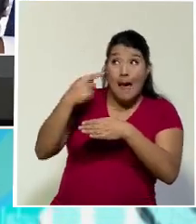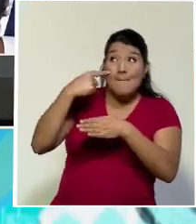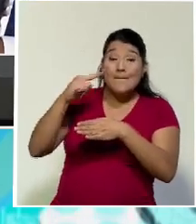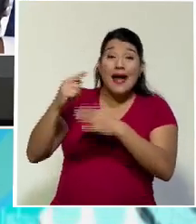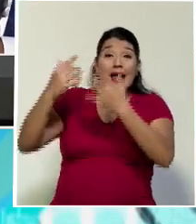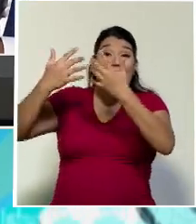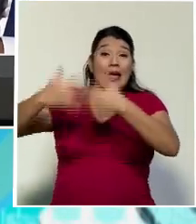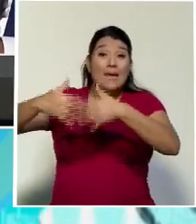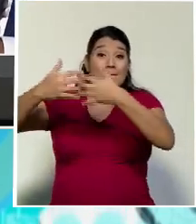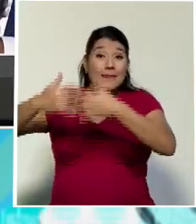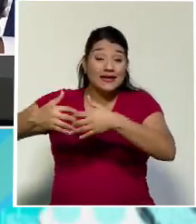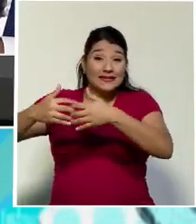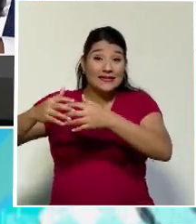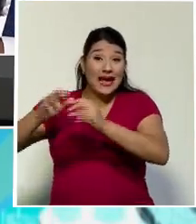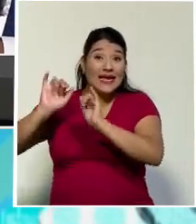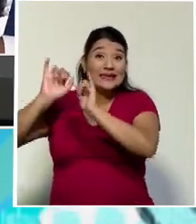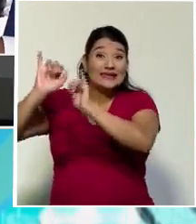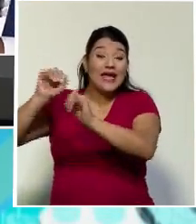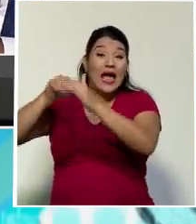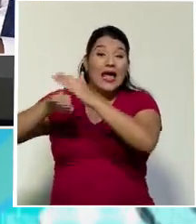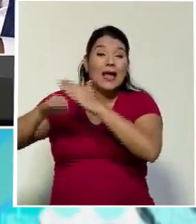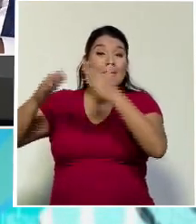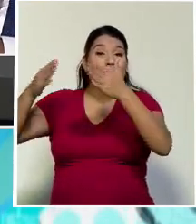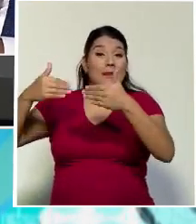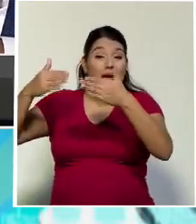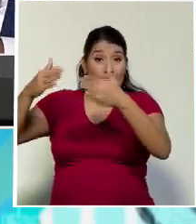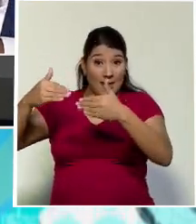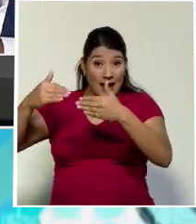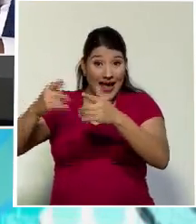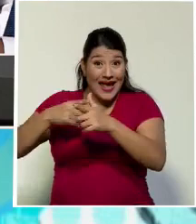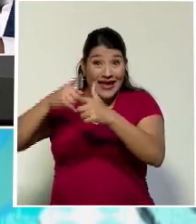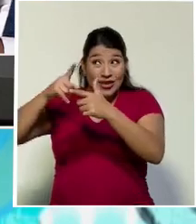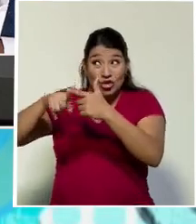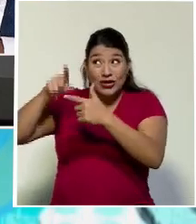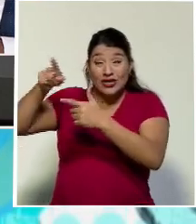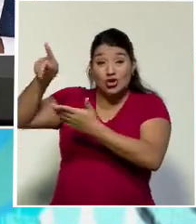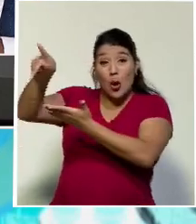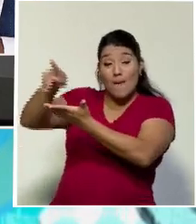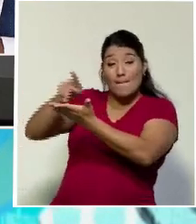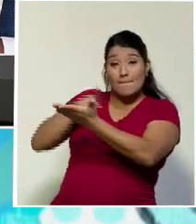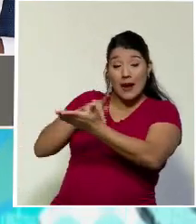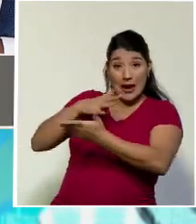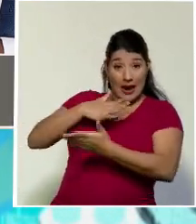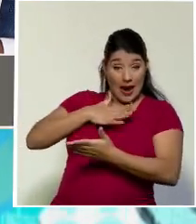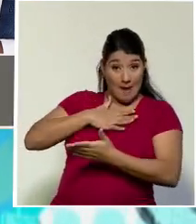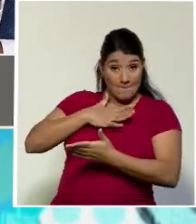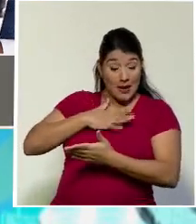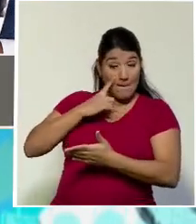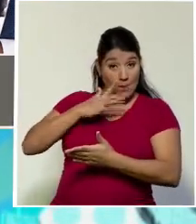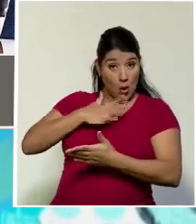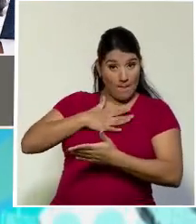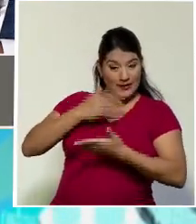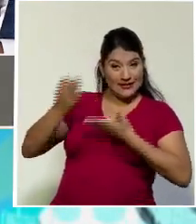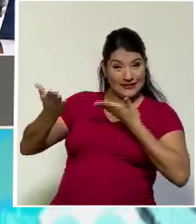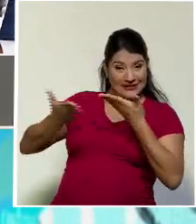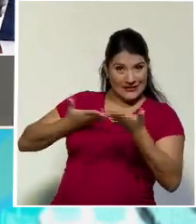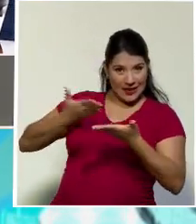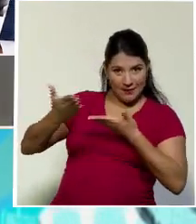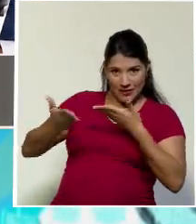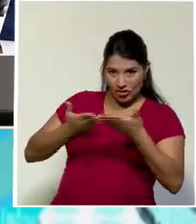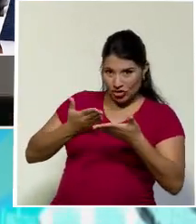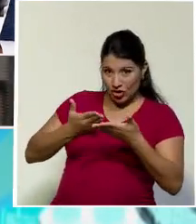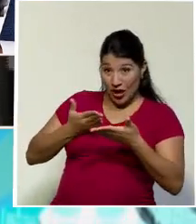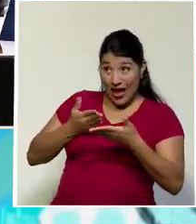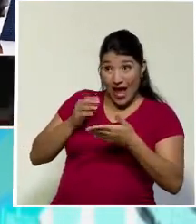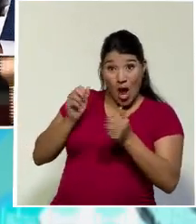domiciliada en Panamá, ese monto que yo estoy recibiendo de pago por el servicio que presto en Panamá no paga